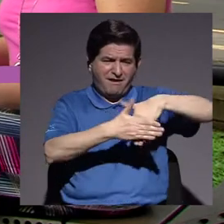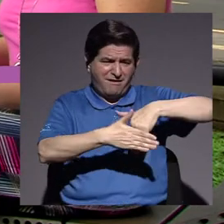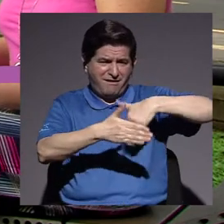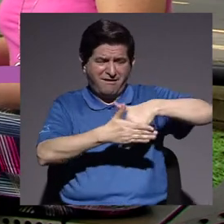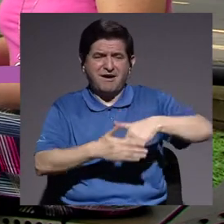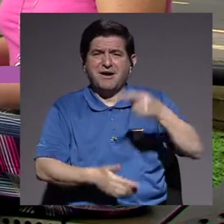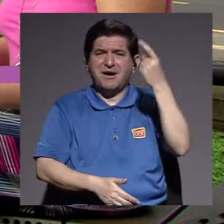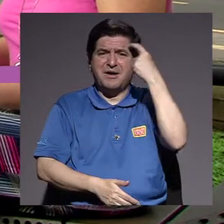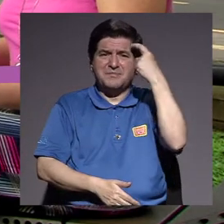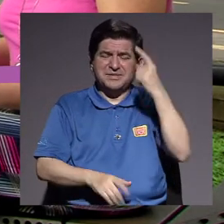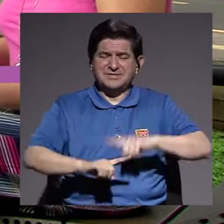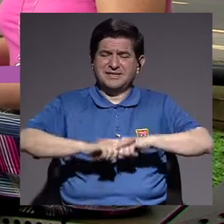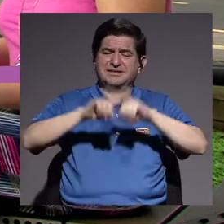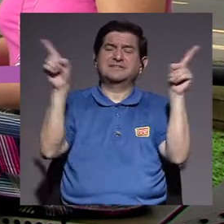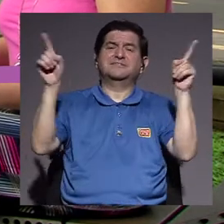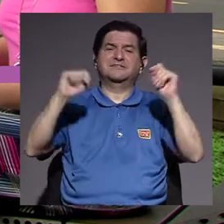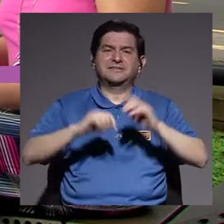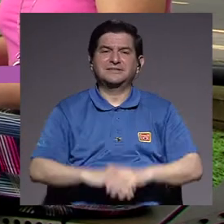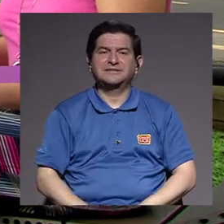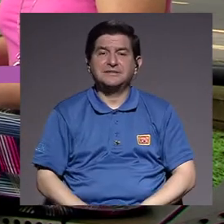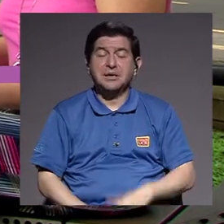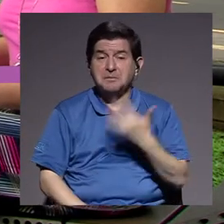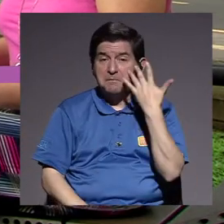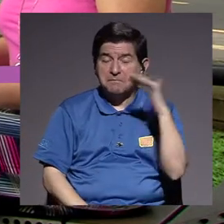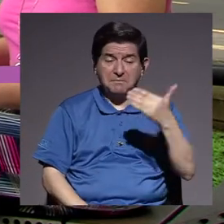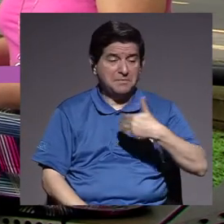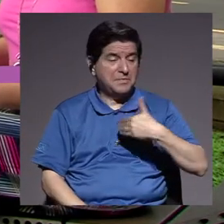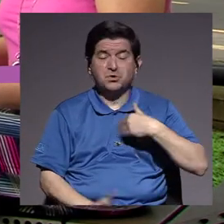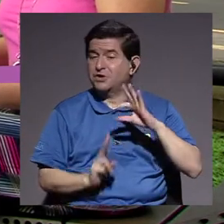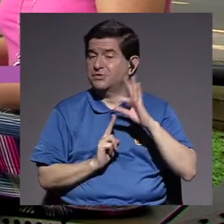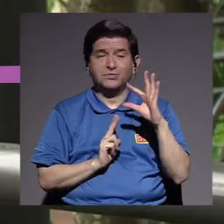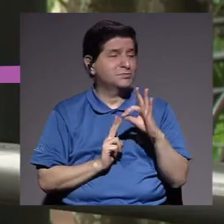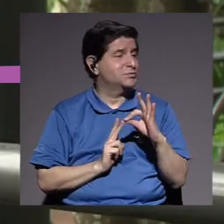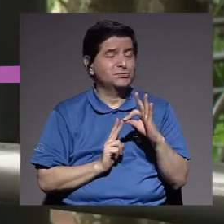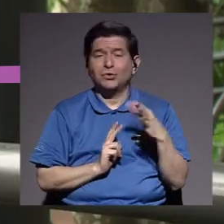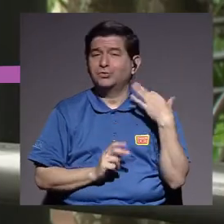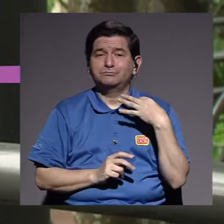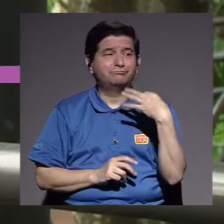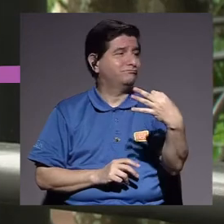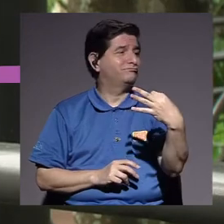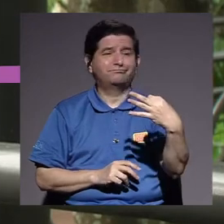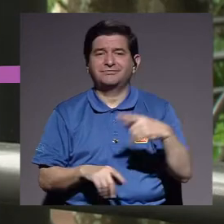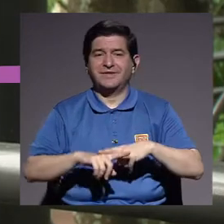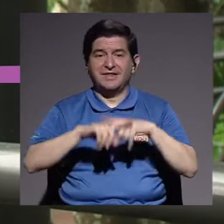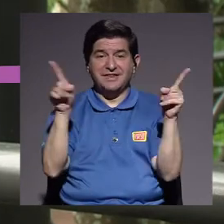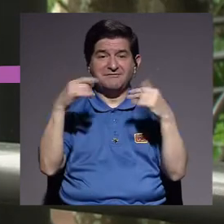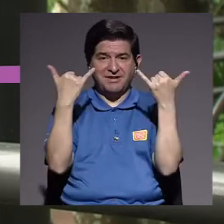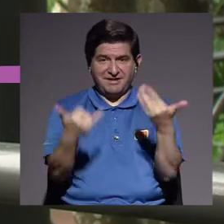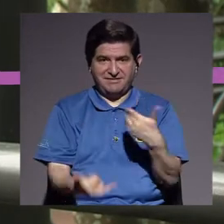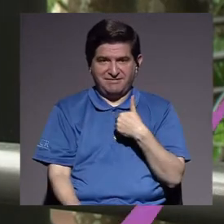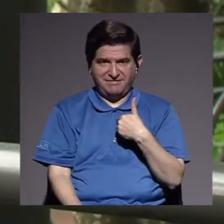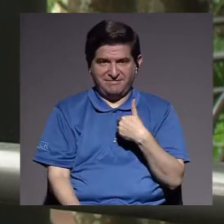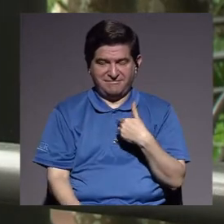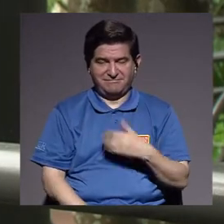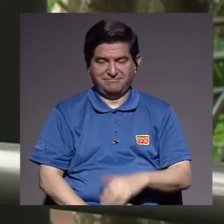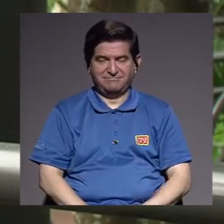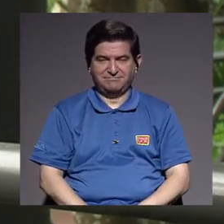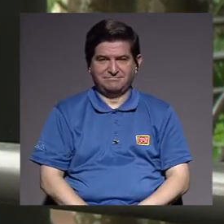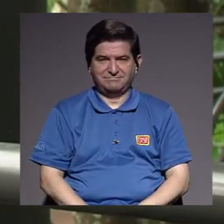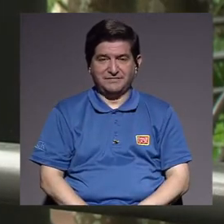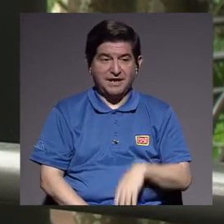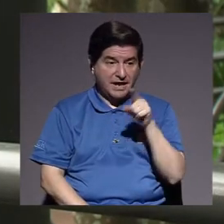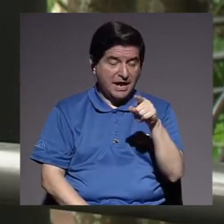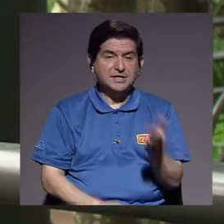pensar utópicamente de manera diferente. Porque parece ser que no tenemos una alternativa cotidiana distinta a la que tenemos en este momento.